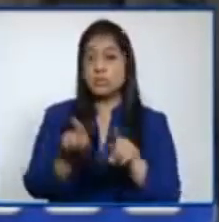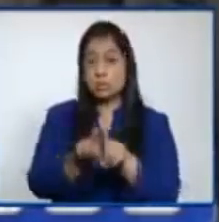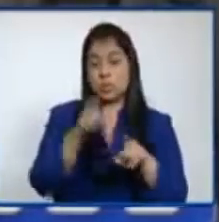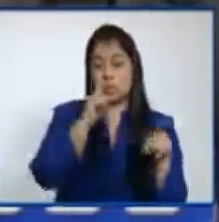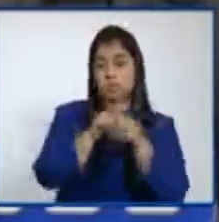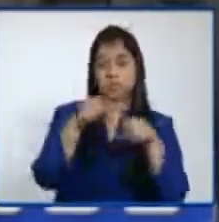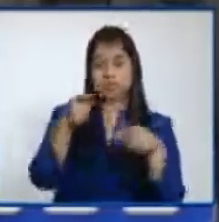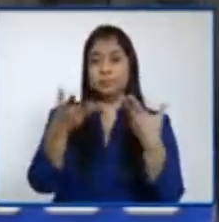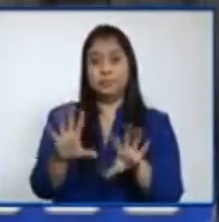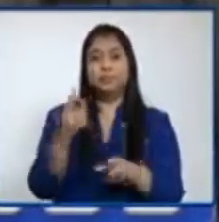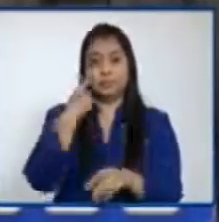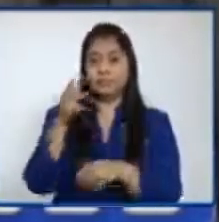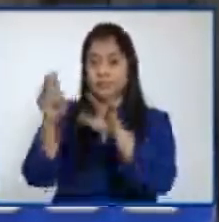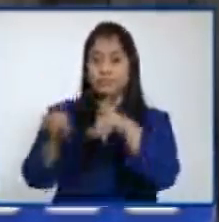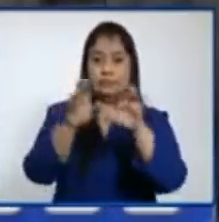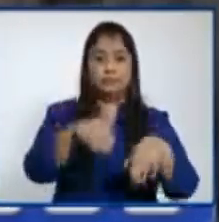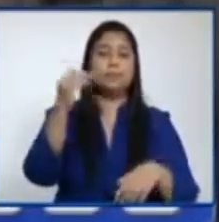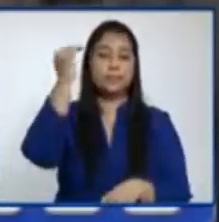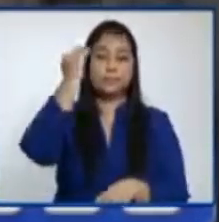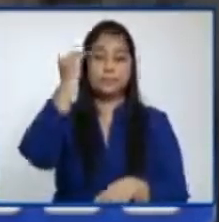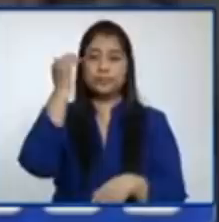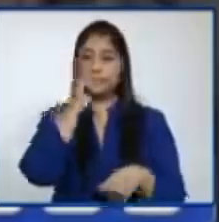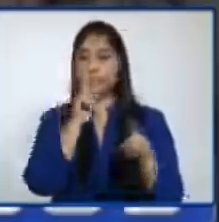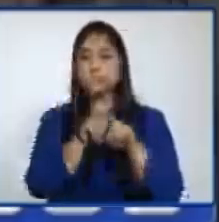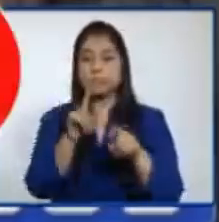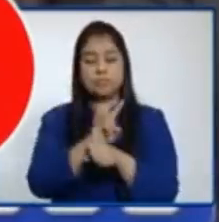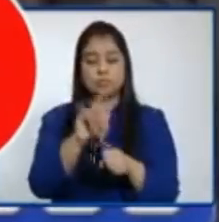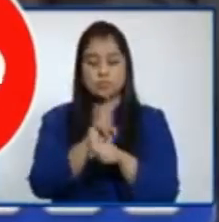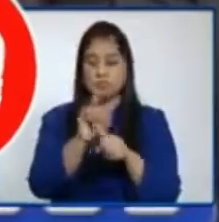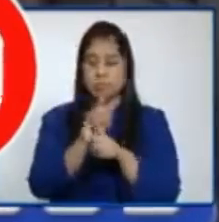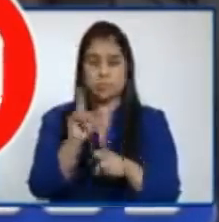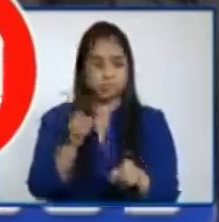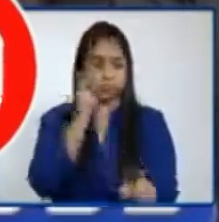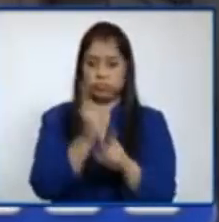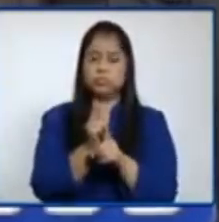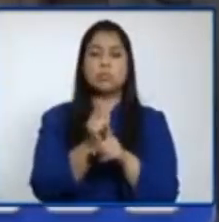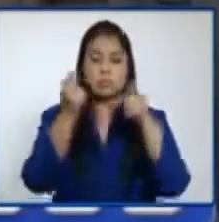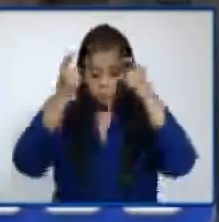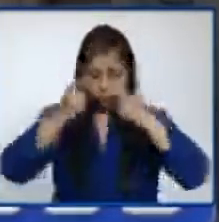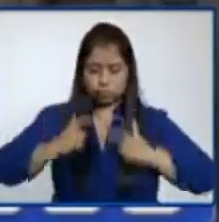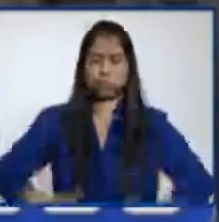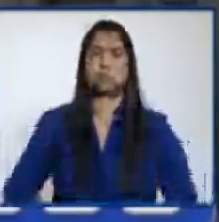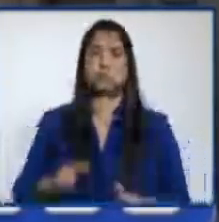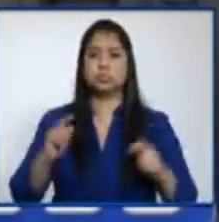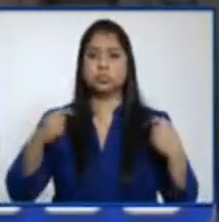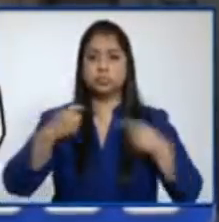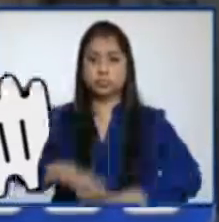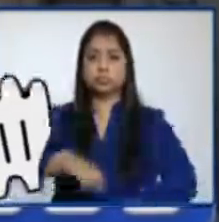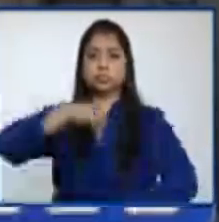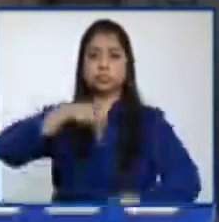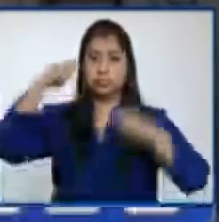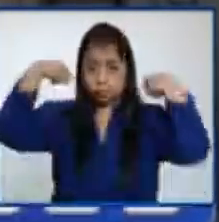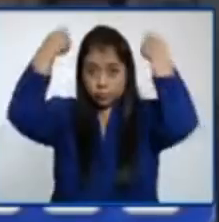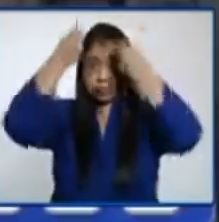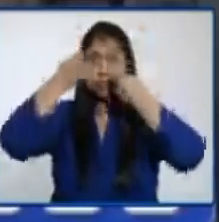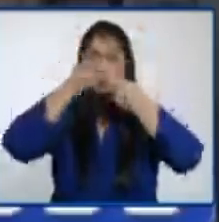sea, todos ellos van a ser capacitados en cuanto al uso adecuado de su equipo de protección personal, en